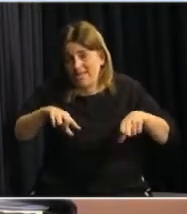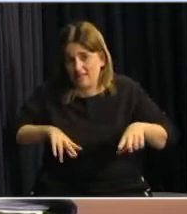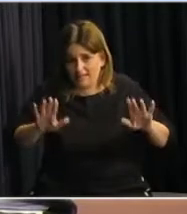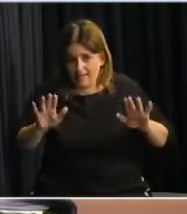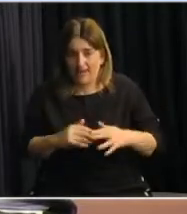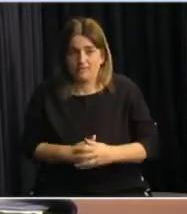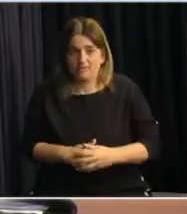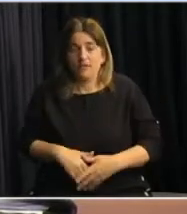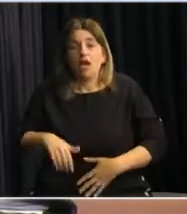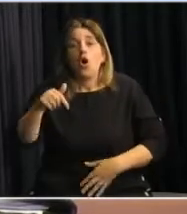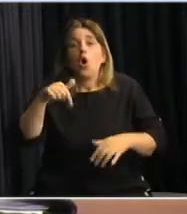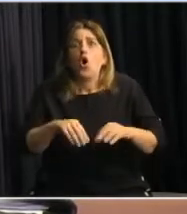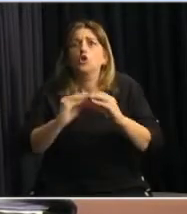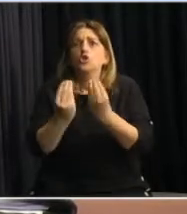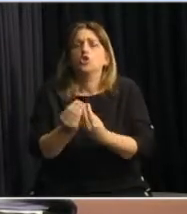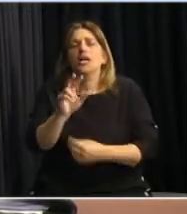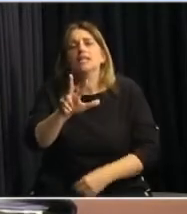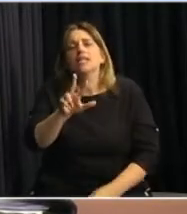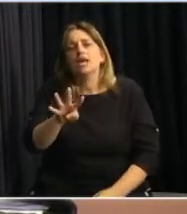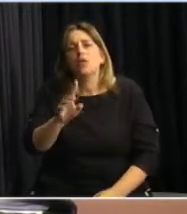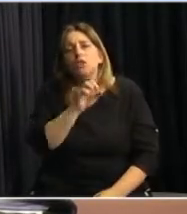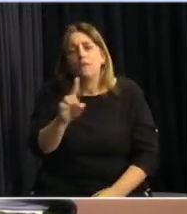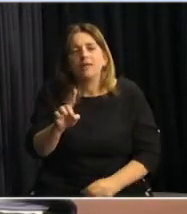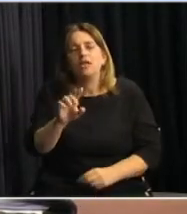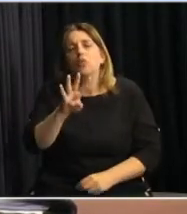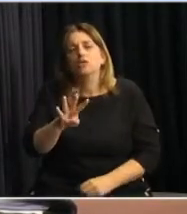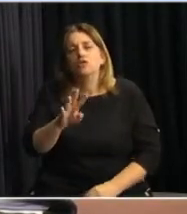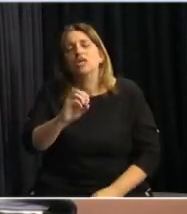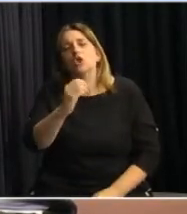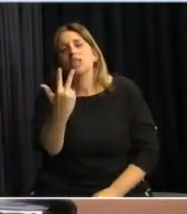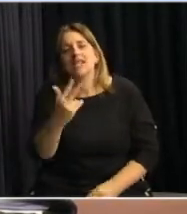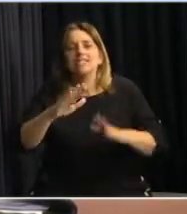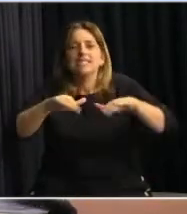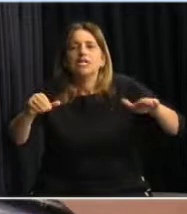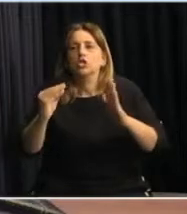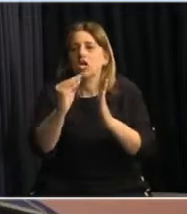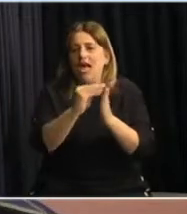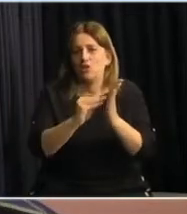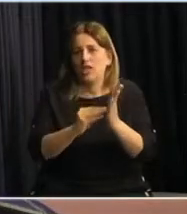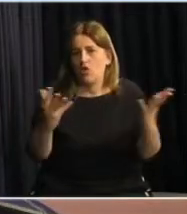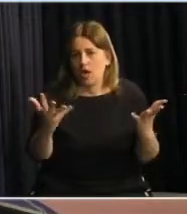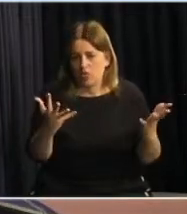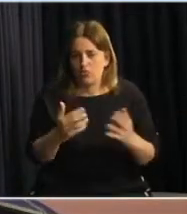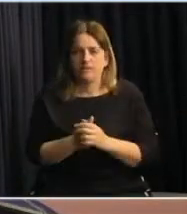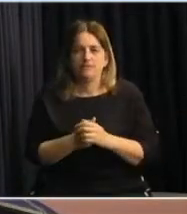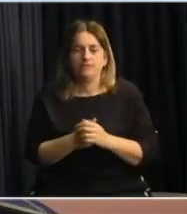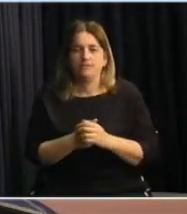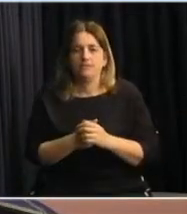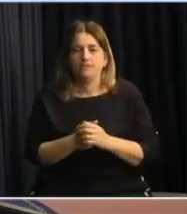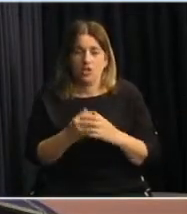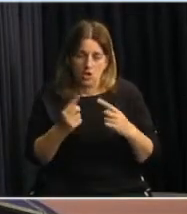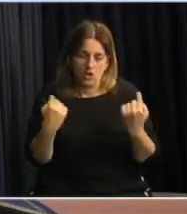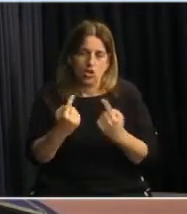tenemos hoy 34.403 niños inscriptos a este momento. Somos